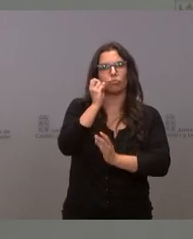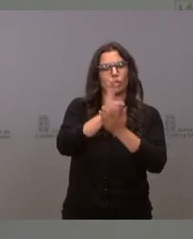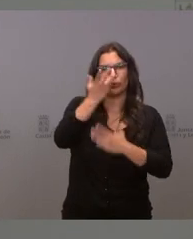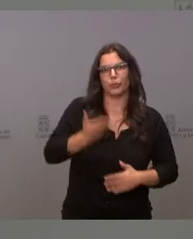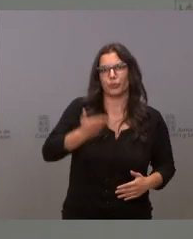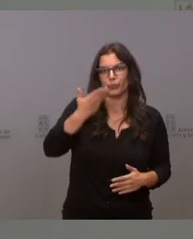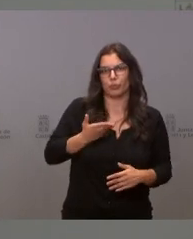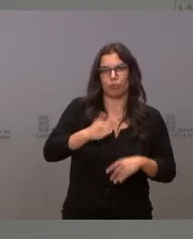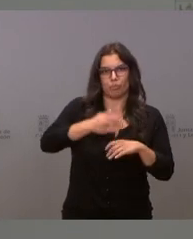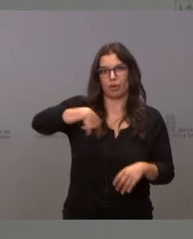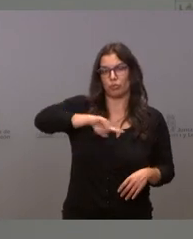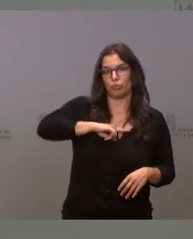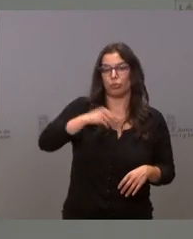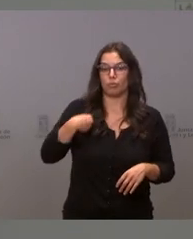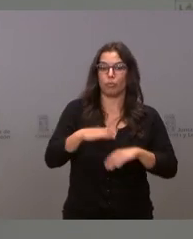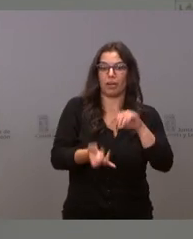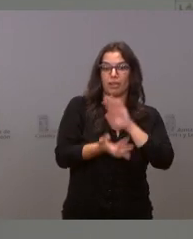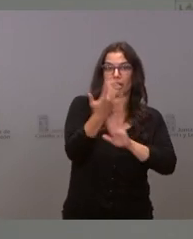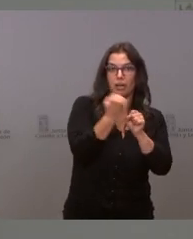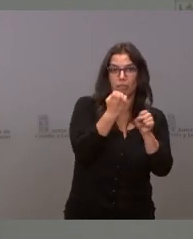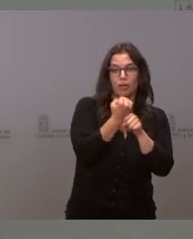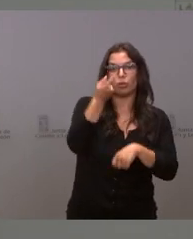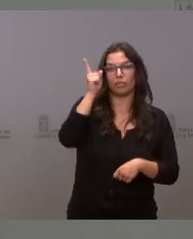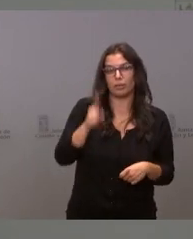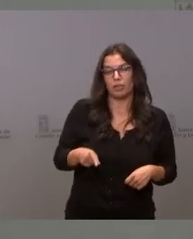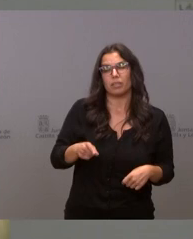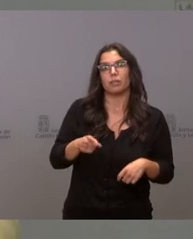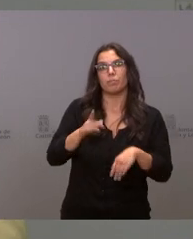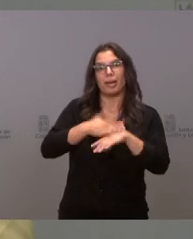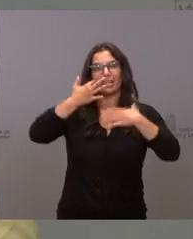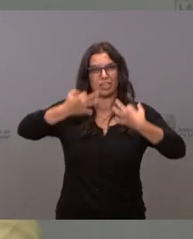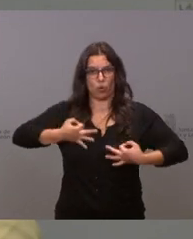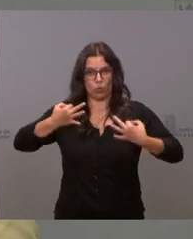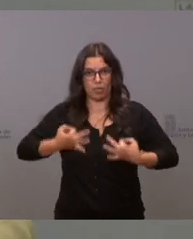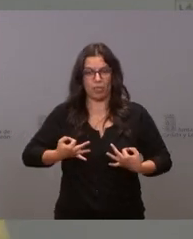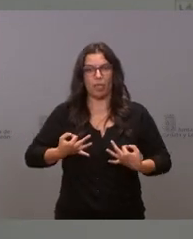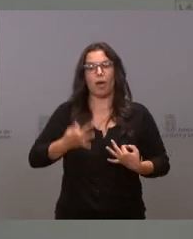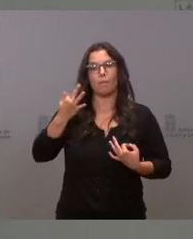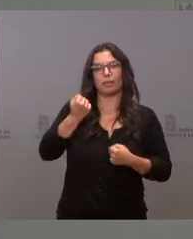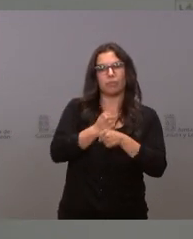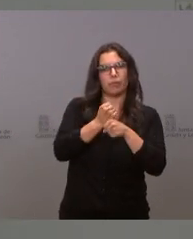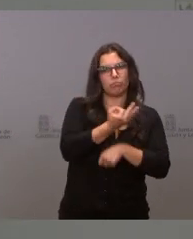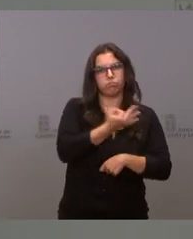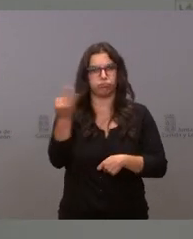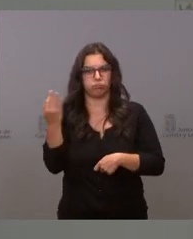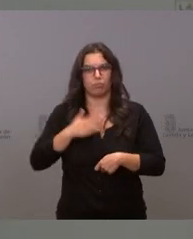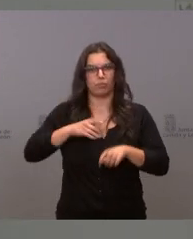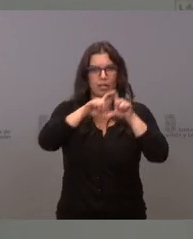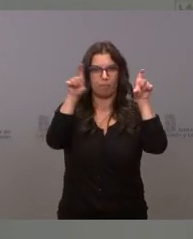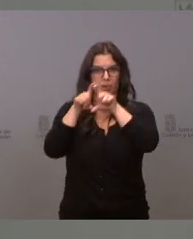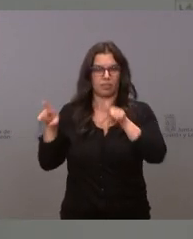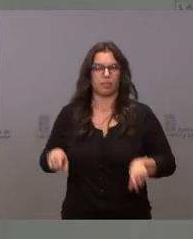fundamentales, tanto desde el punto de vista de la creación de empleo como desde el punto de vista de la seguridad y de la eficiencia de nuestras empresas.